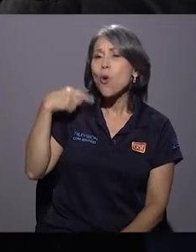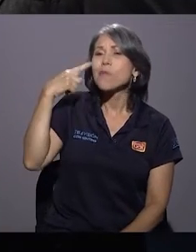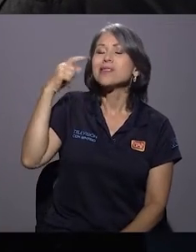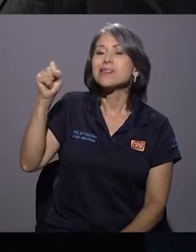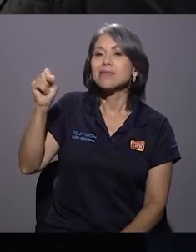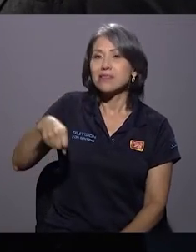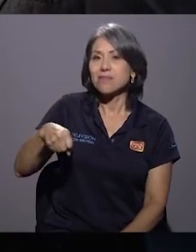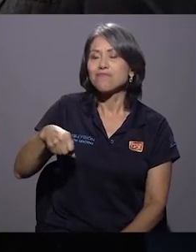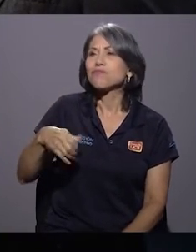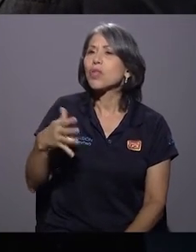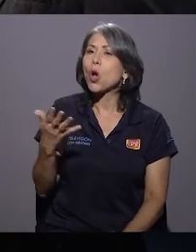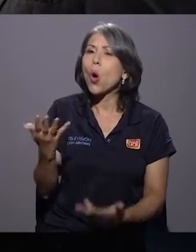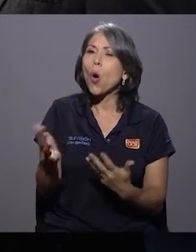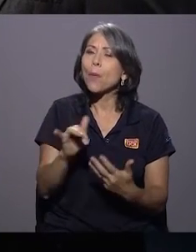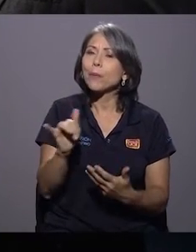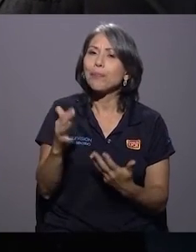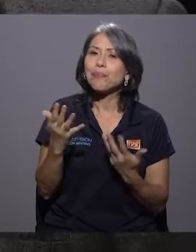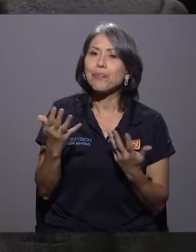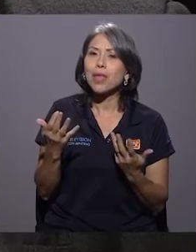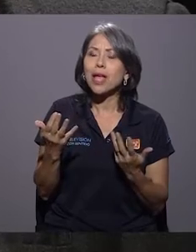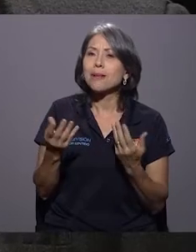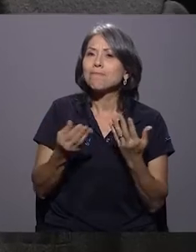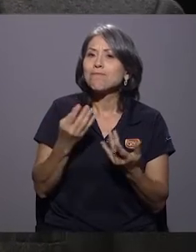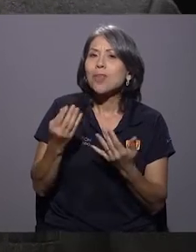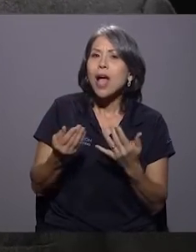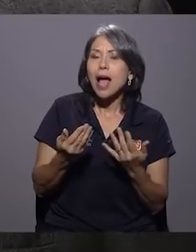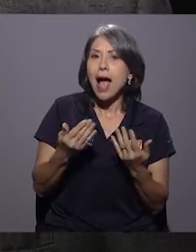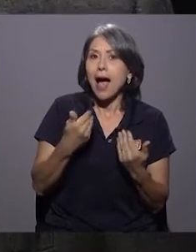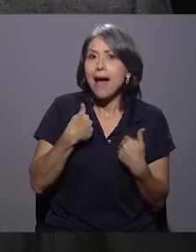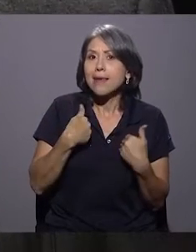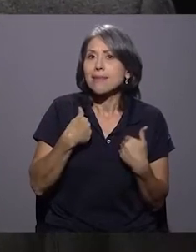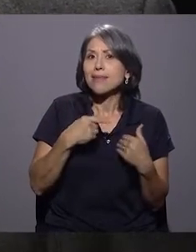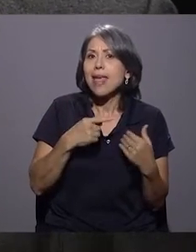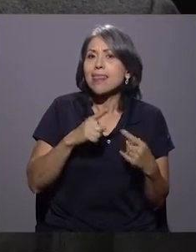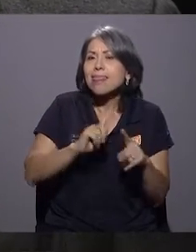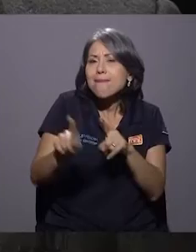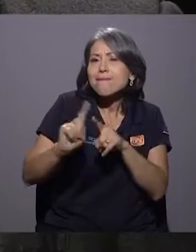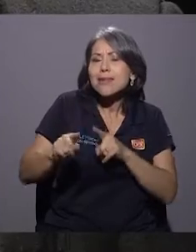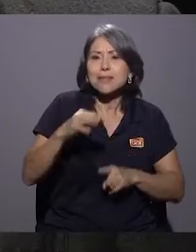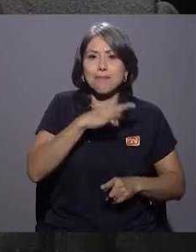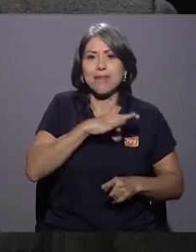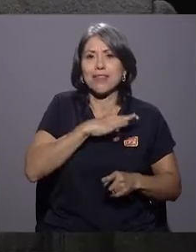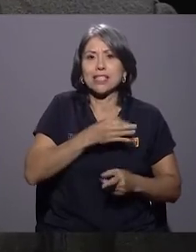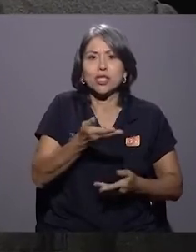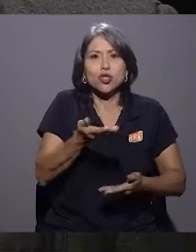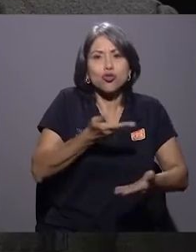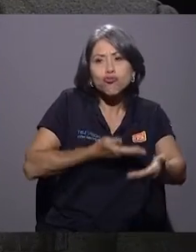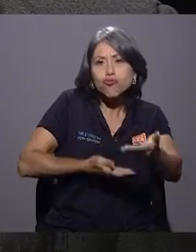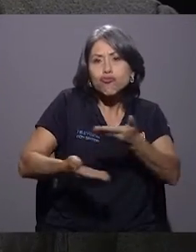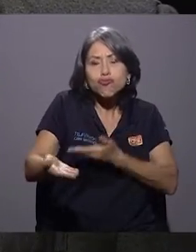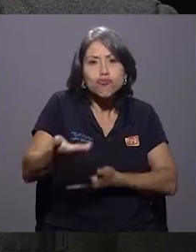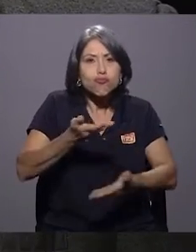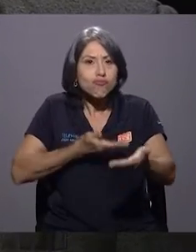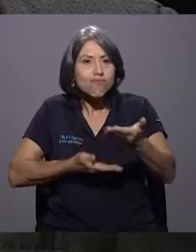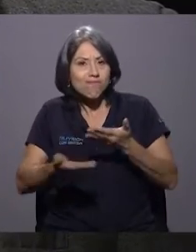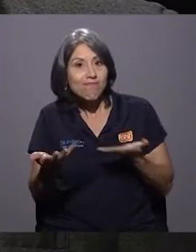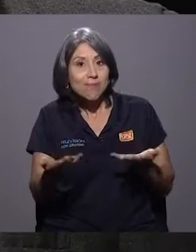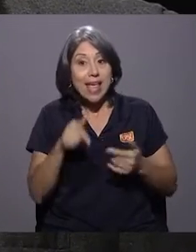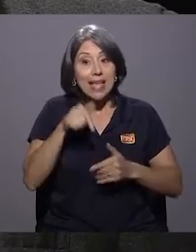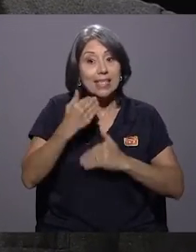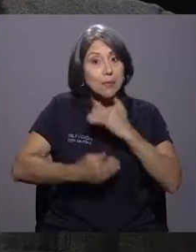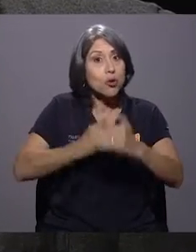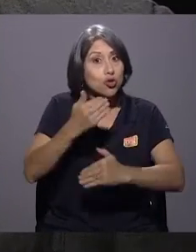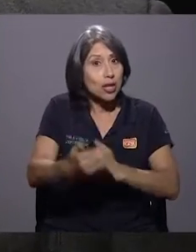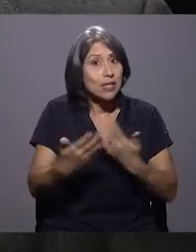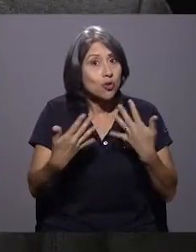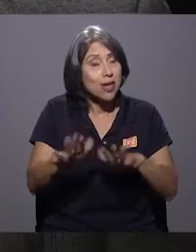una especie de beneficios mutuos, ¿verdad? Porque en este proceso, es bien interesante, en este